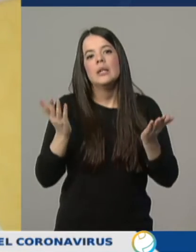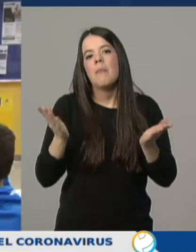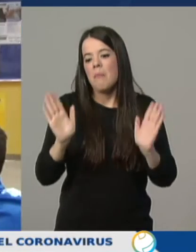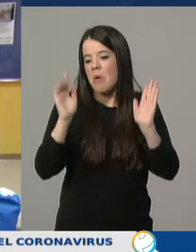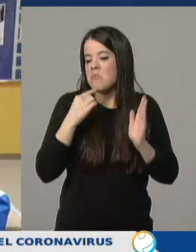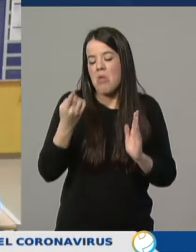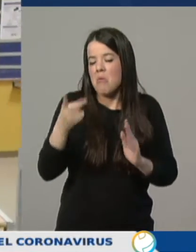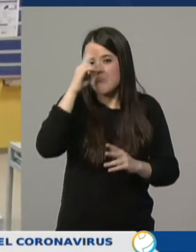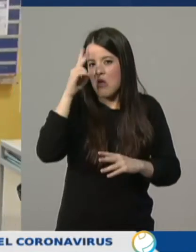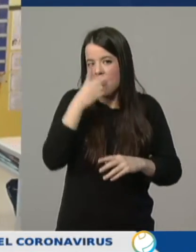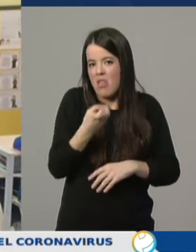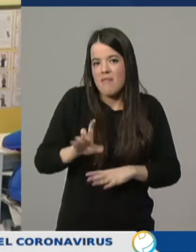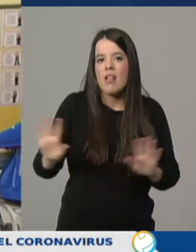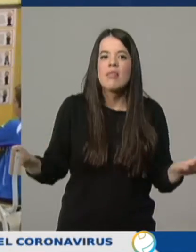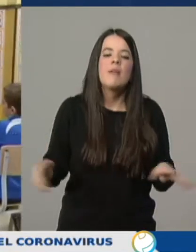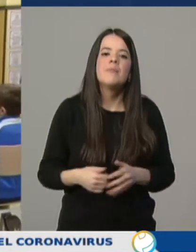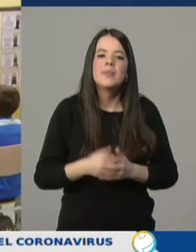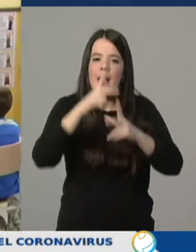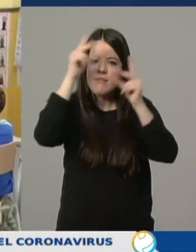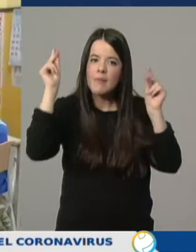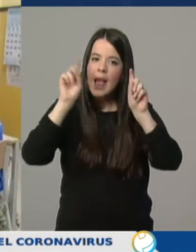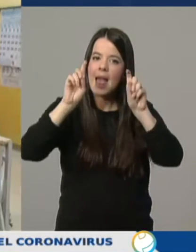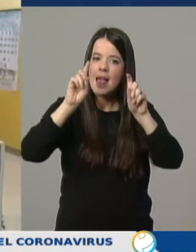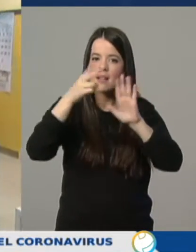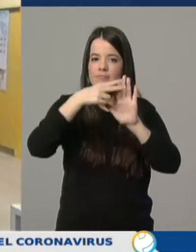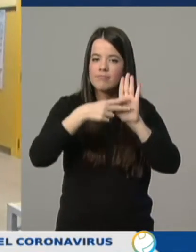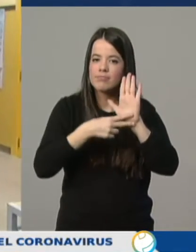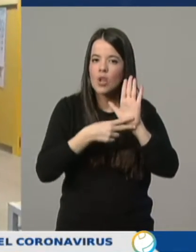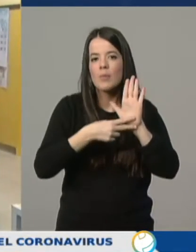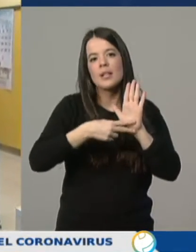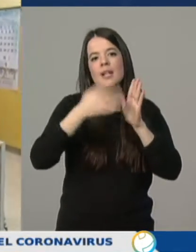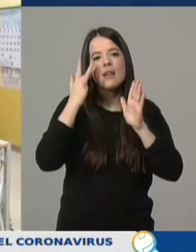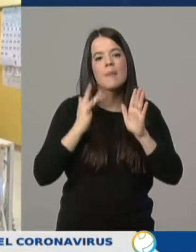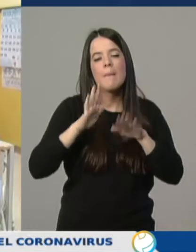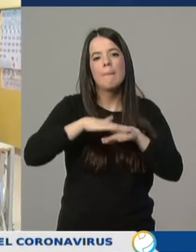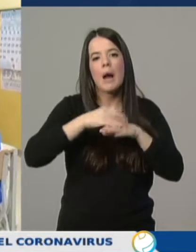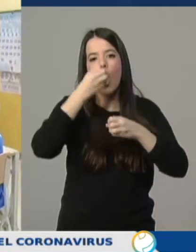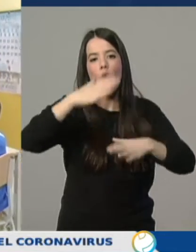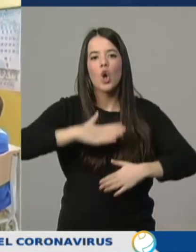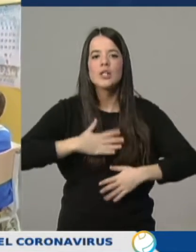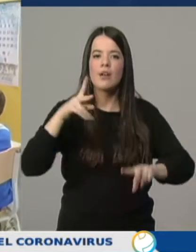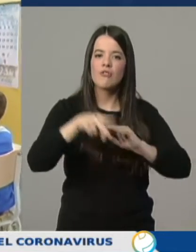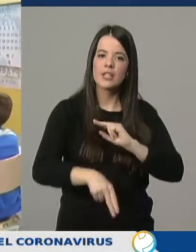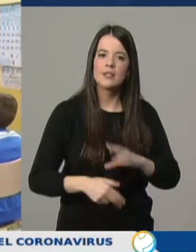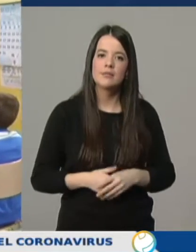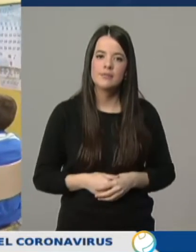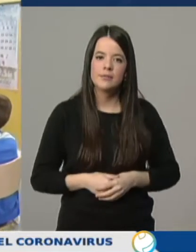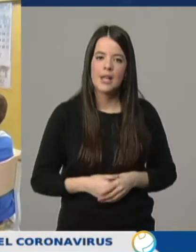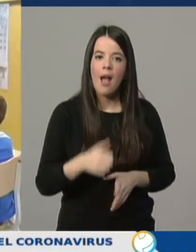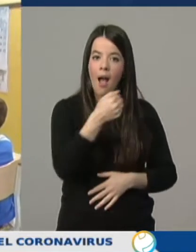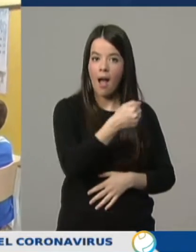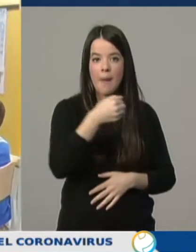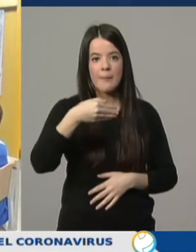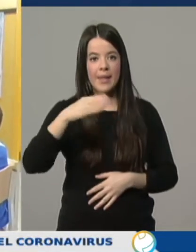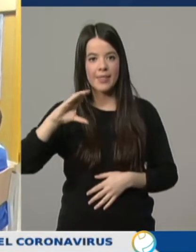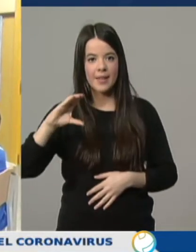por qué. Teresa nos enseña pautas básicas de higiene para evitar el contagio. Arma secreta, A, B